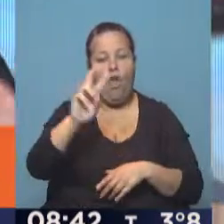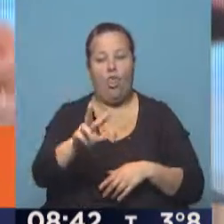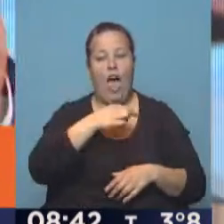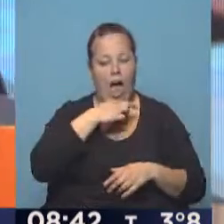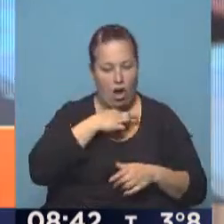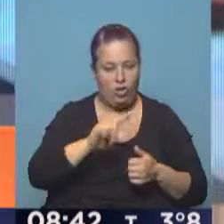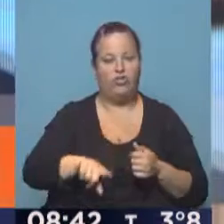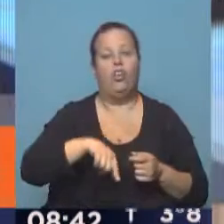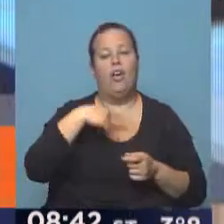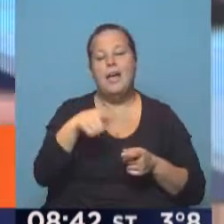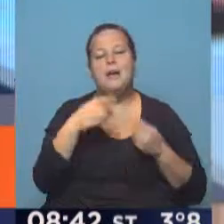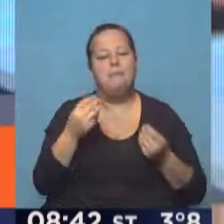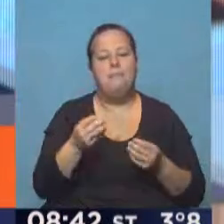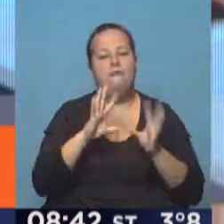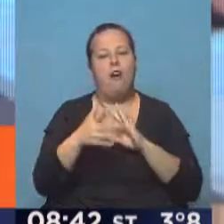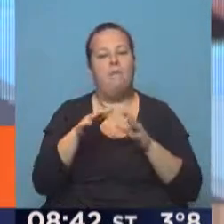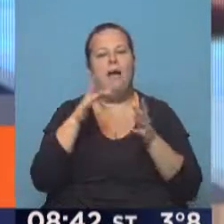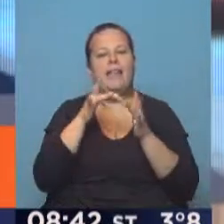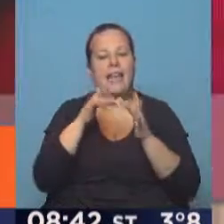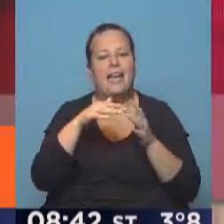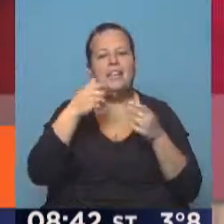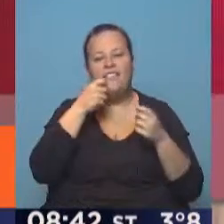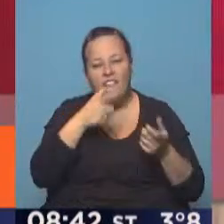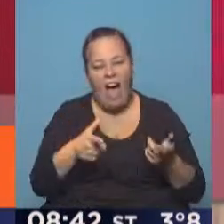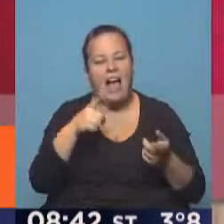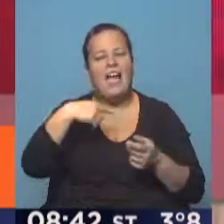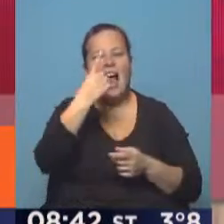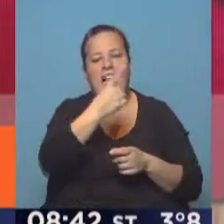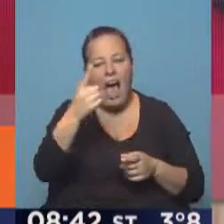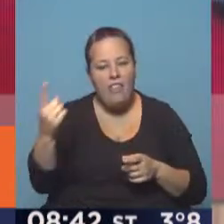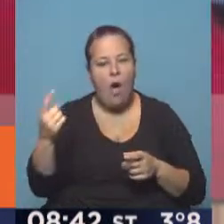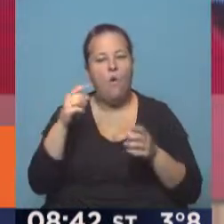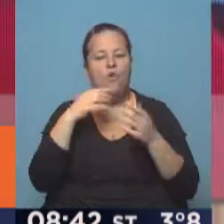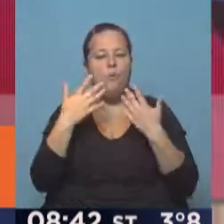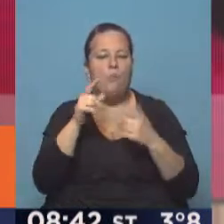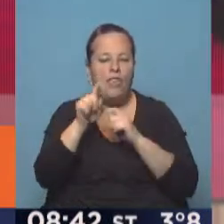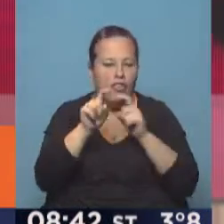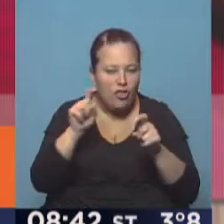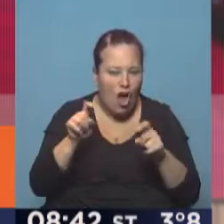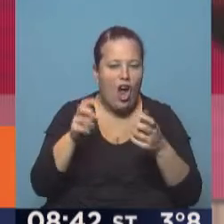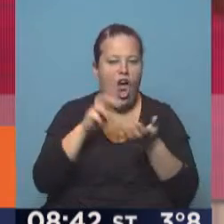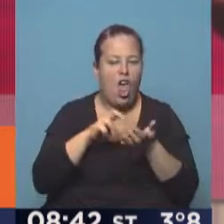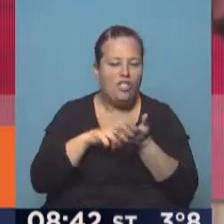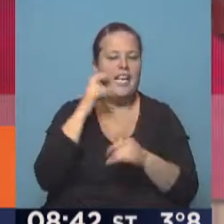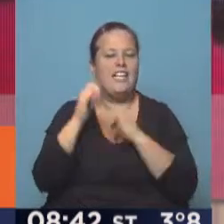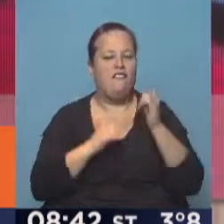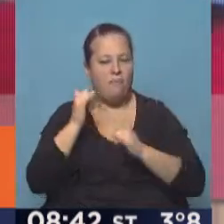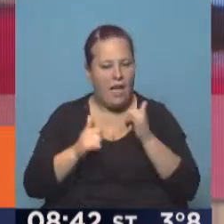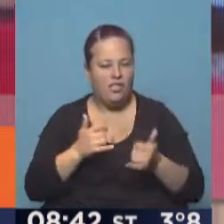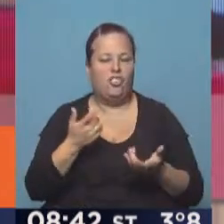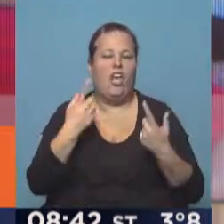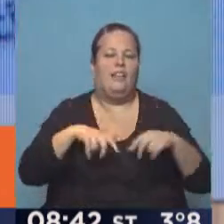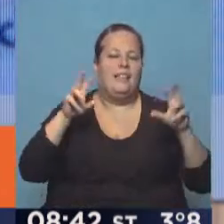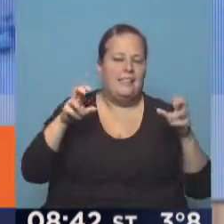de agosto, que es una plataforma que se llama Más Simple, donde cada uno en OneTouch va a poder acceder a noticias, información, a